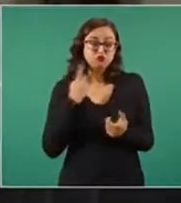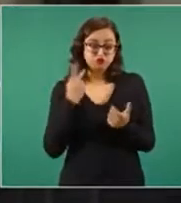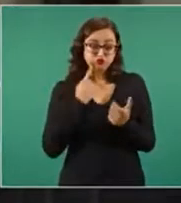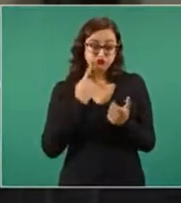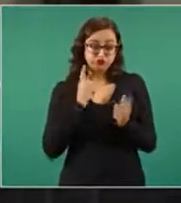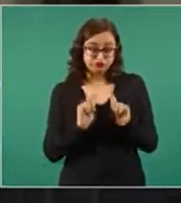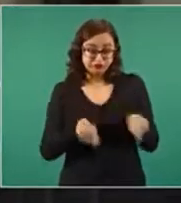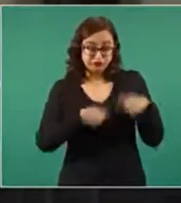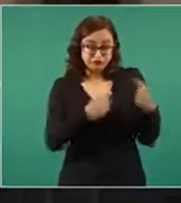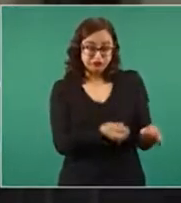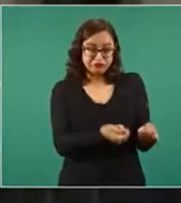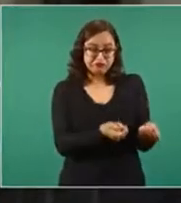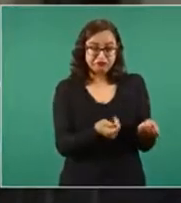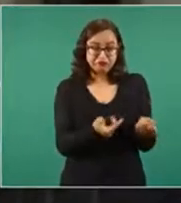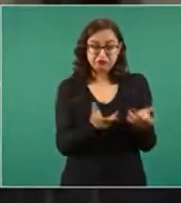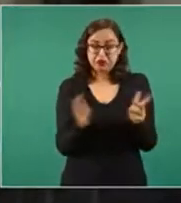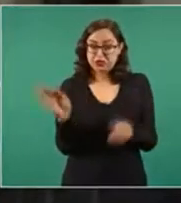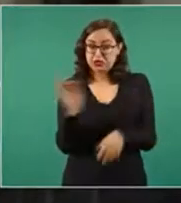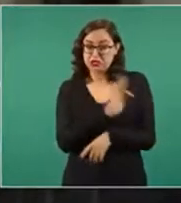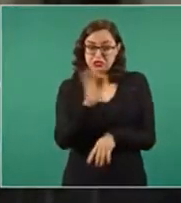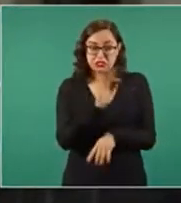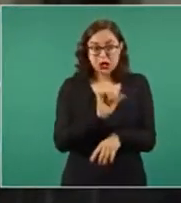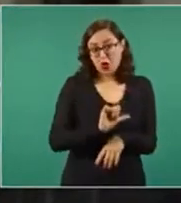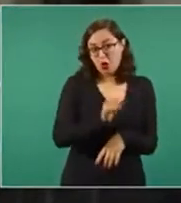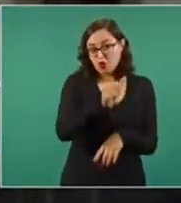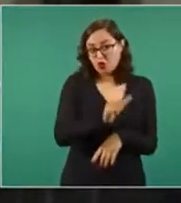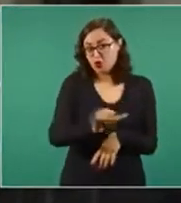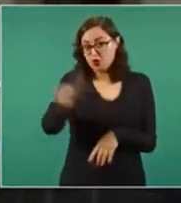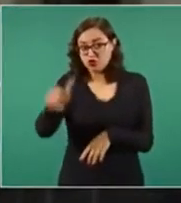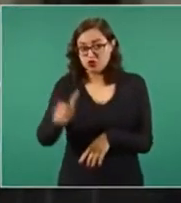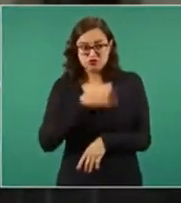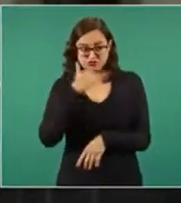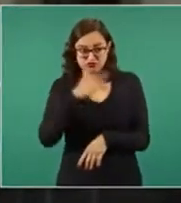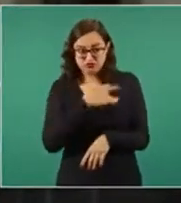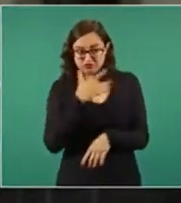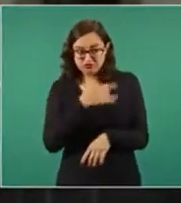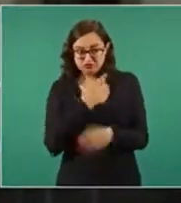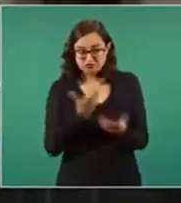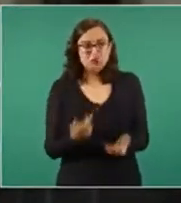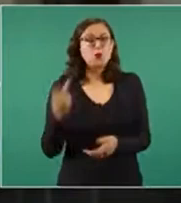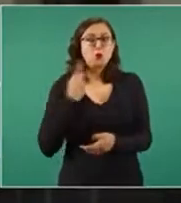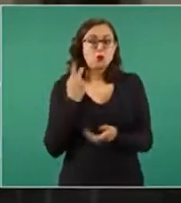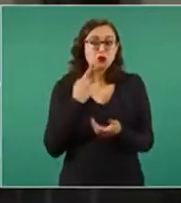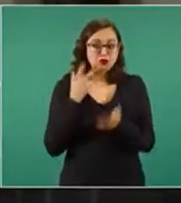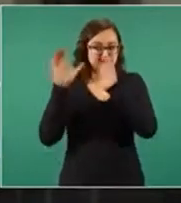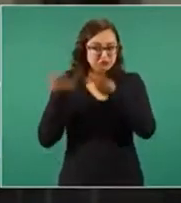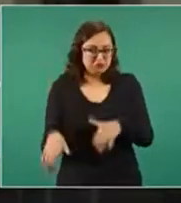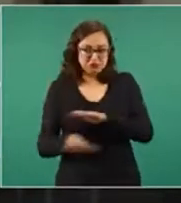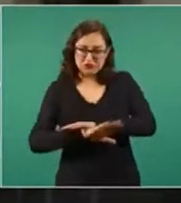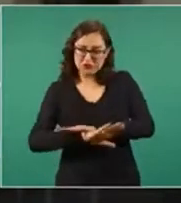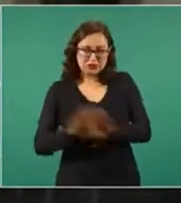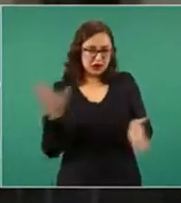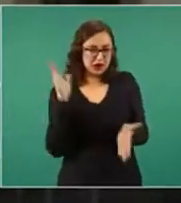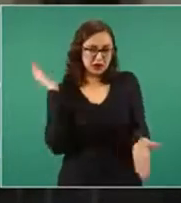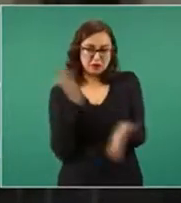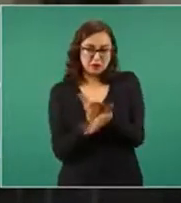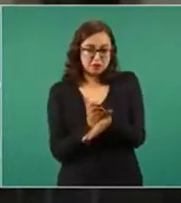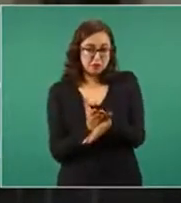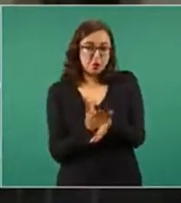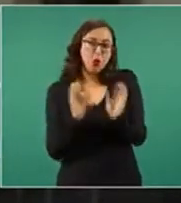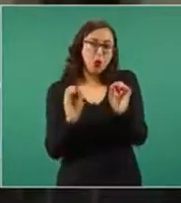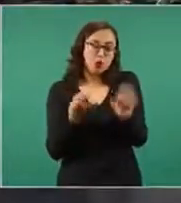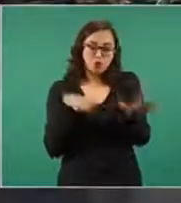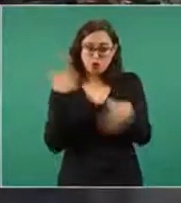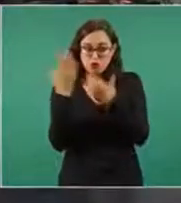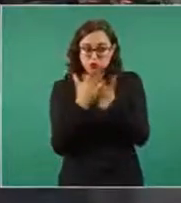Ejecutivo, sino en el Judicial o en algún otro órgano, ¿está descartando con este adiós su vuelta a la vida pública en algún otro